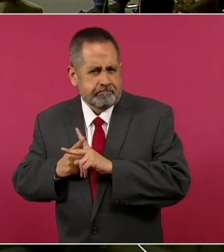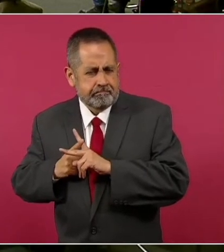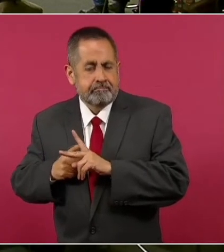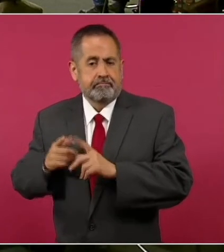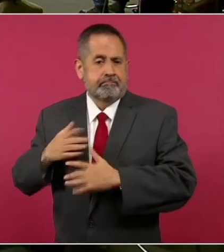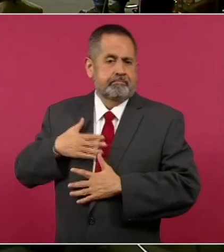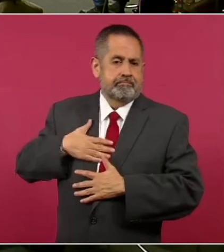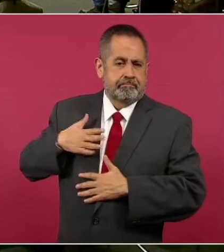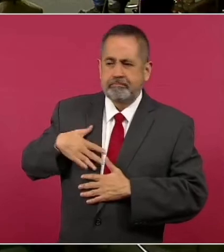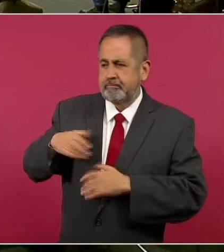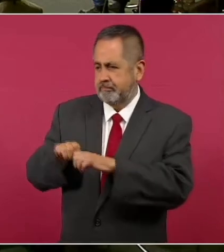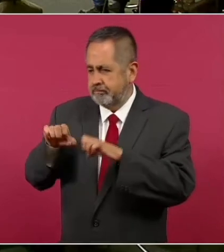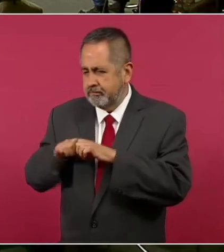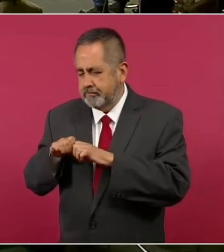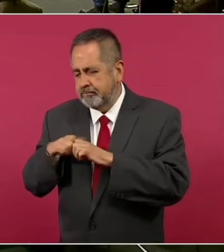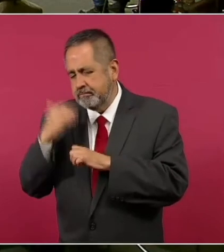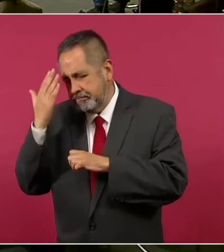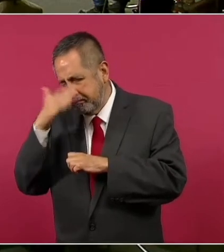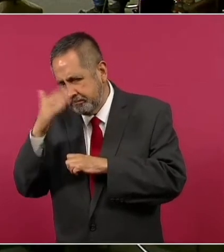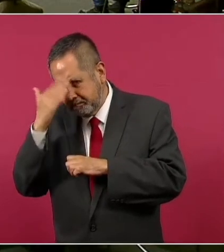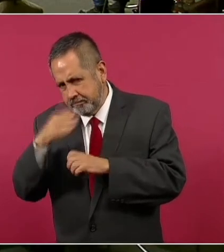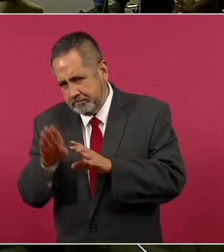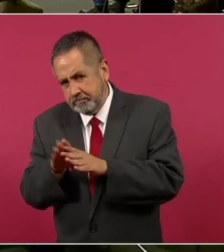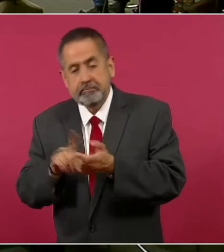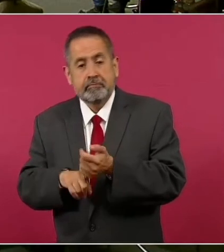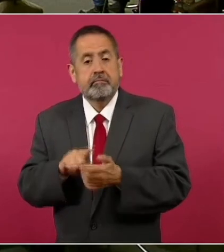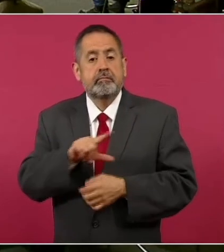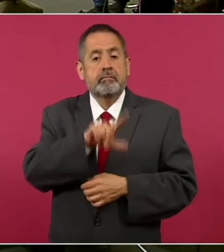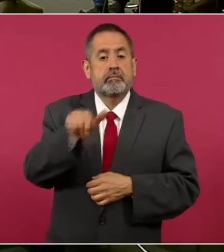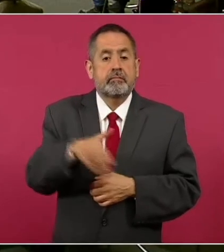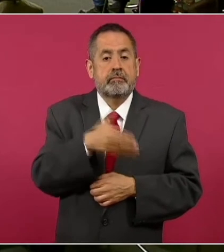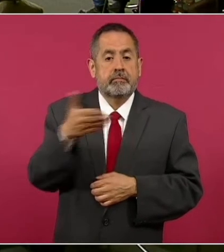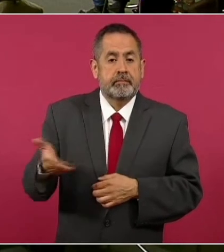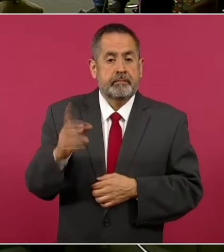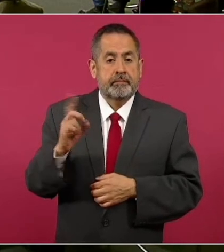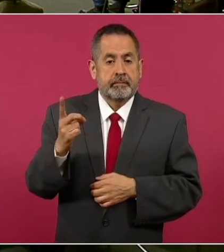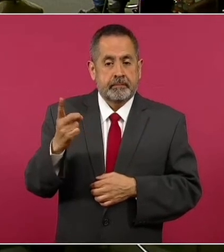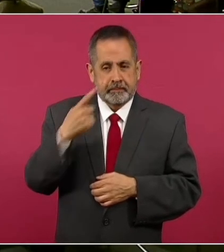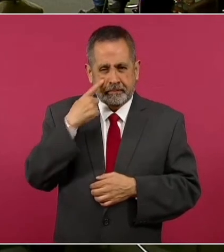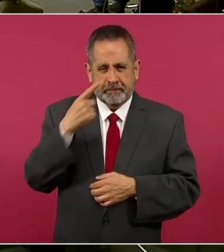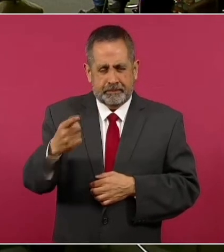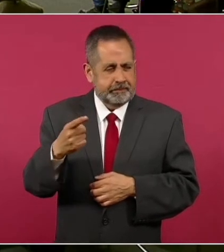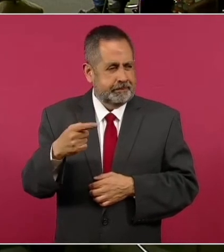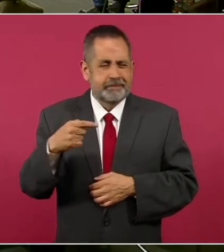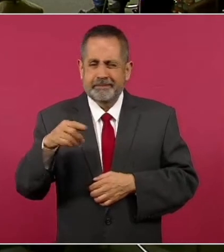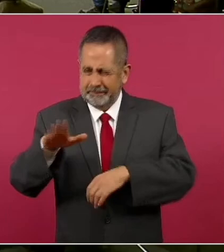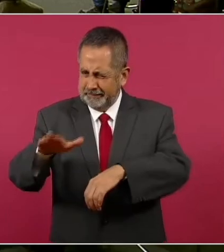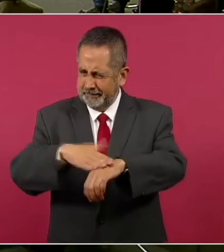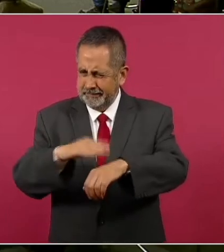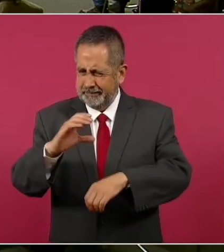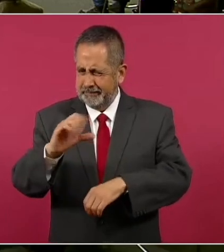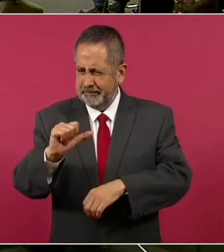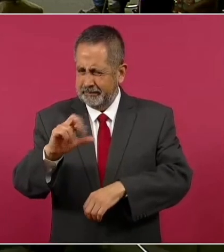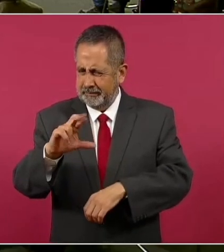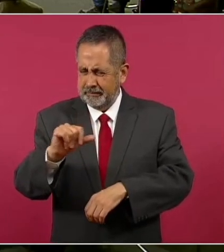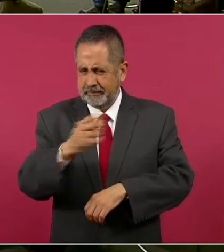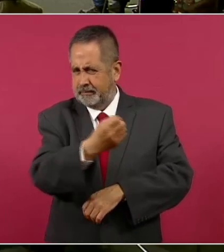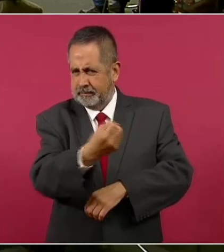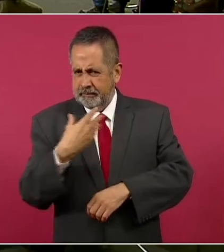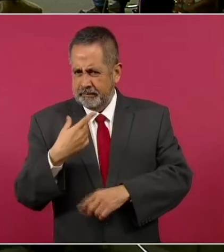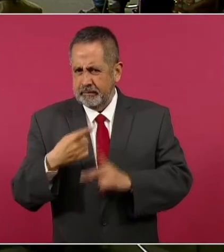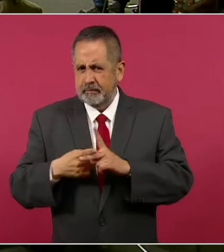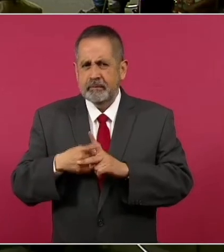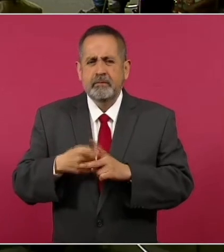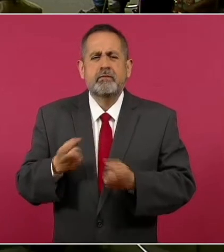saber. Y en diciembre, a ver si Carlos te manda la proyección